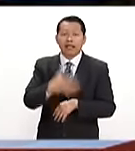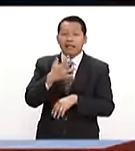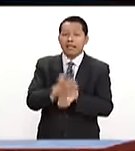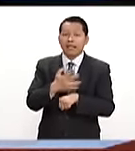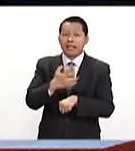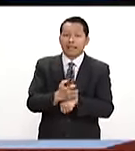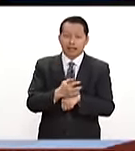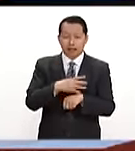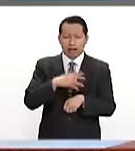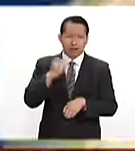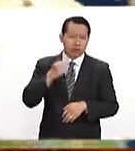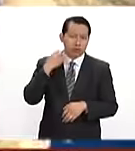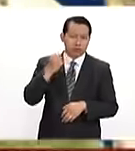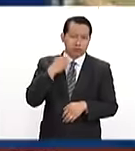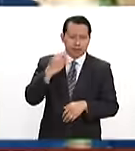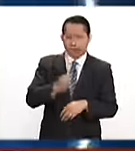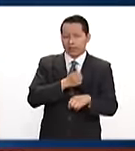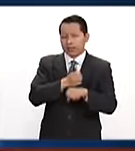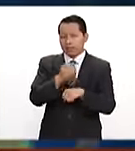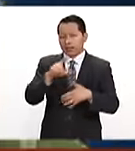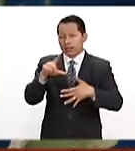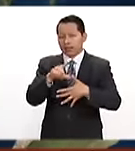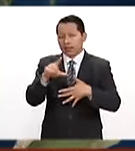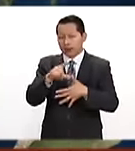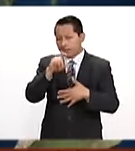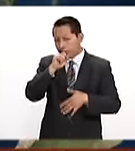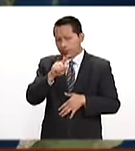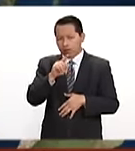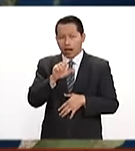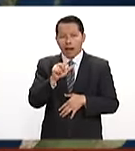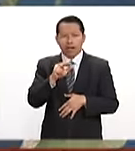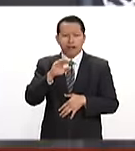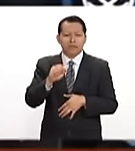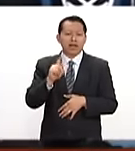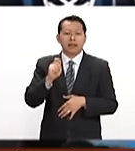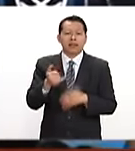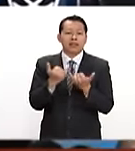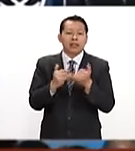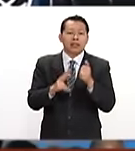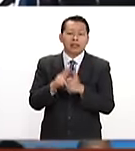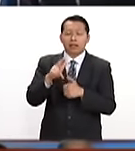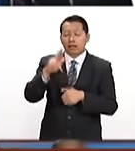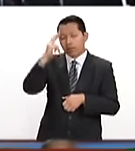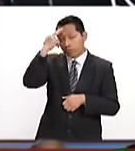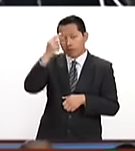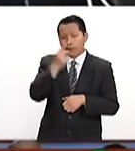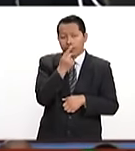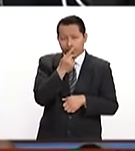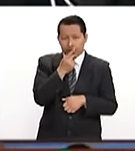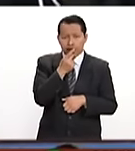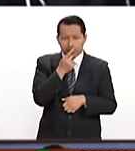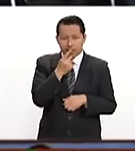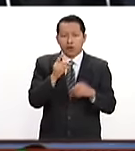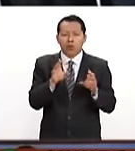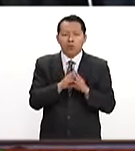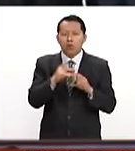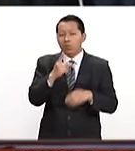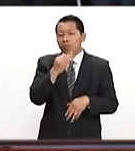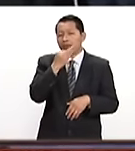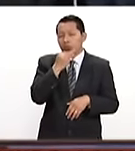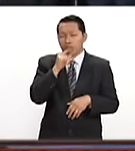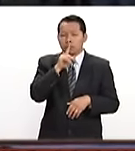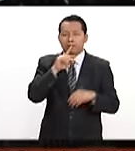cumbre de la comunidad de estados latinoamericanos y caribeños, la CELAC se inauguró en República Dominicana, con un minuto de